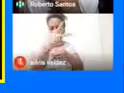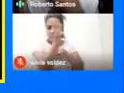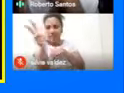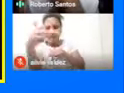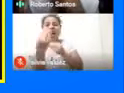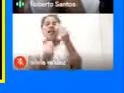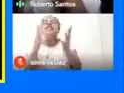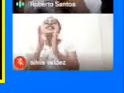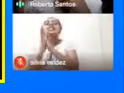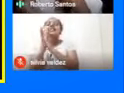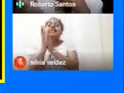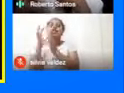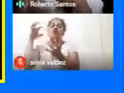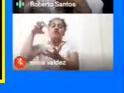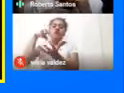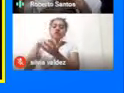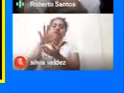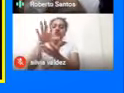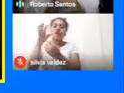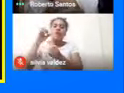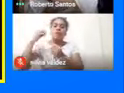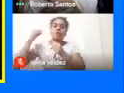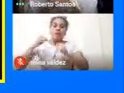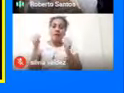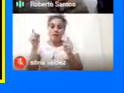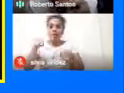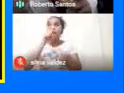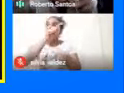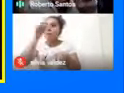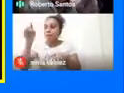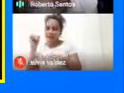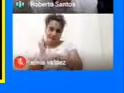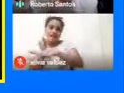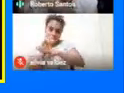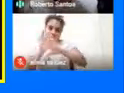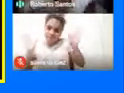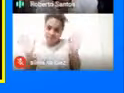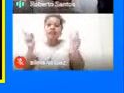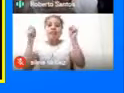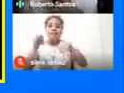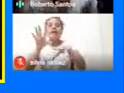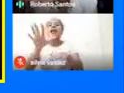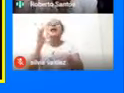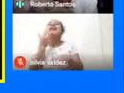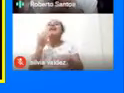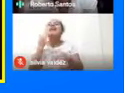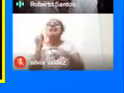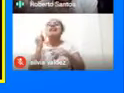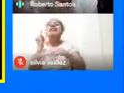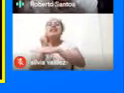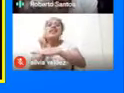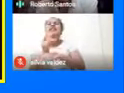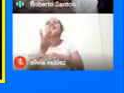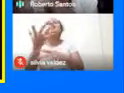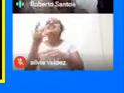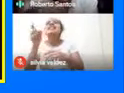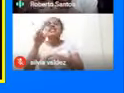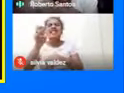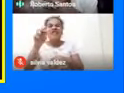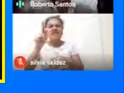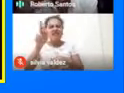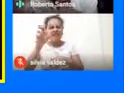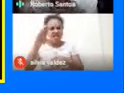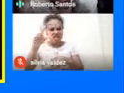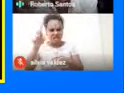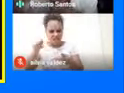el centro De la ciudad De Popayán También tocando Las iglesias Por supuesto La catedral La iglesia De San Francisco La iglesia De San José La